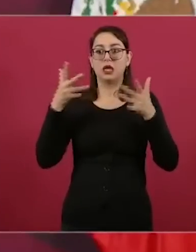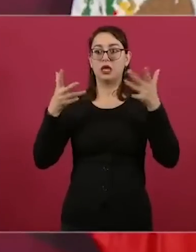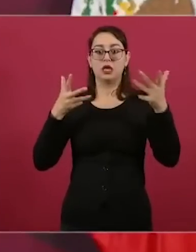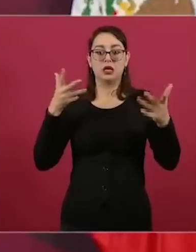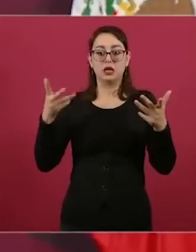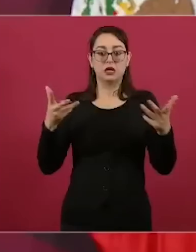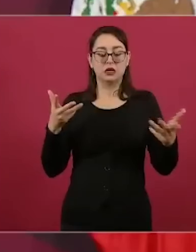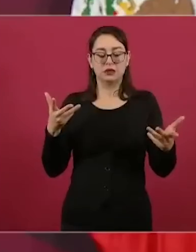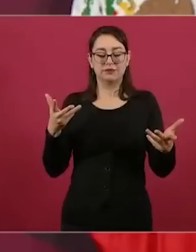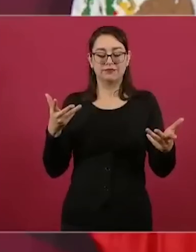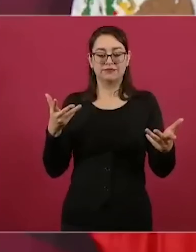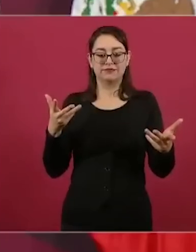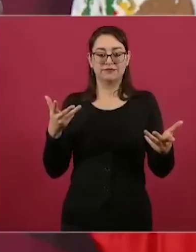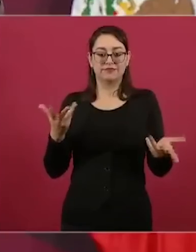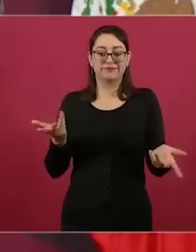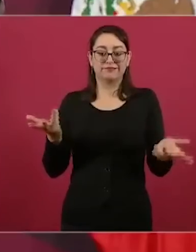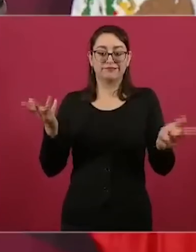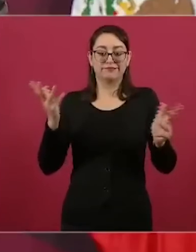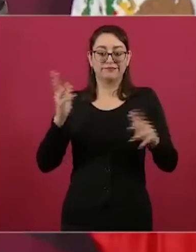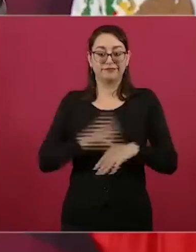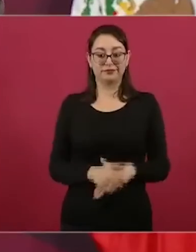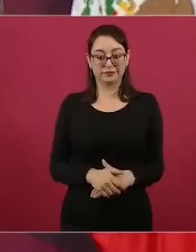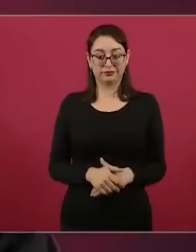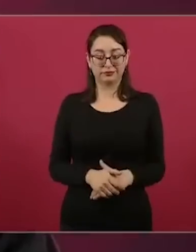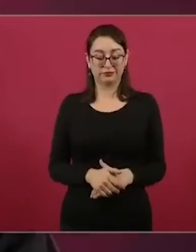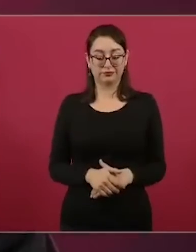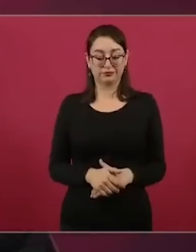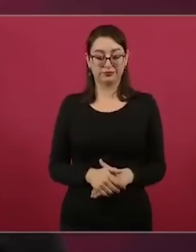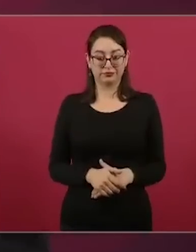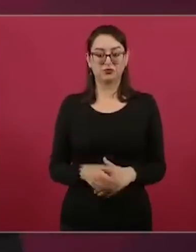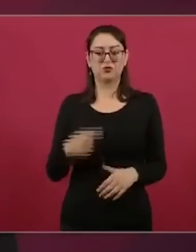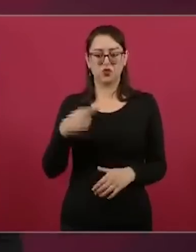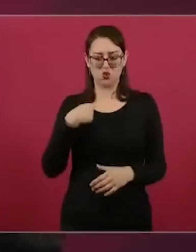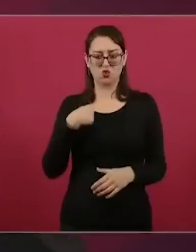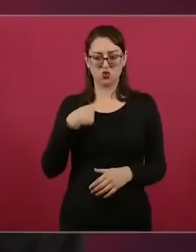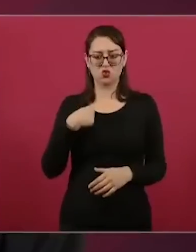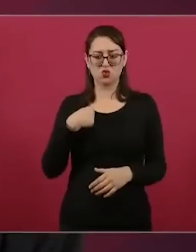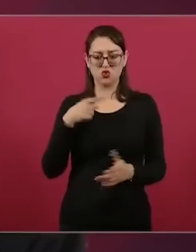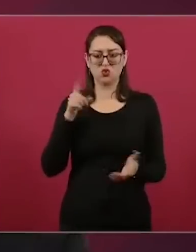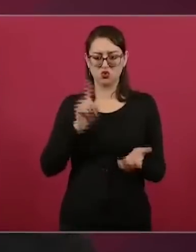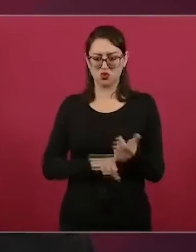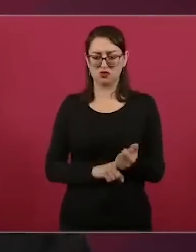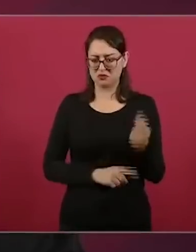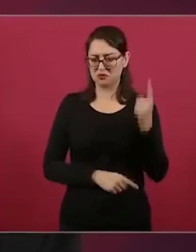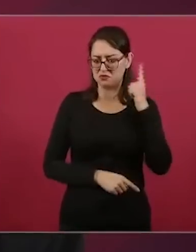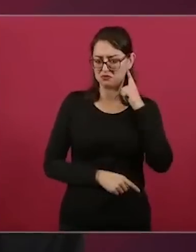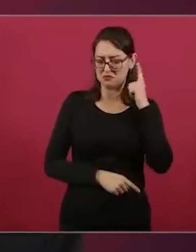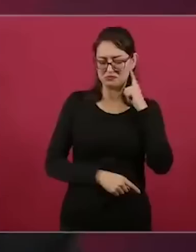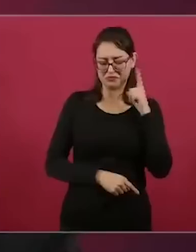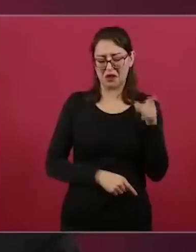no informaba yo, aunque ya lo sabía y ya estaba la cargada.